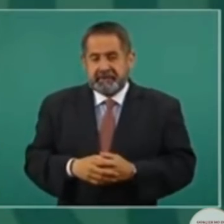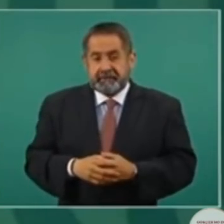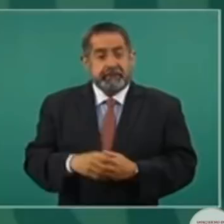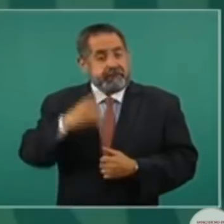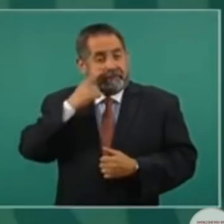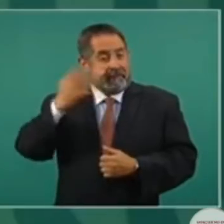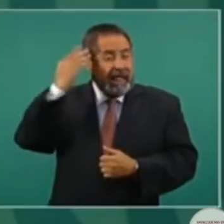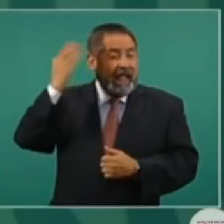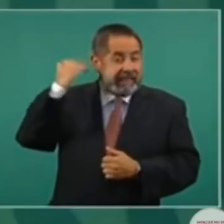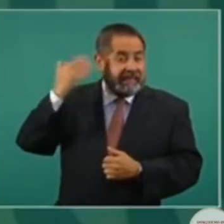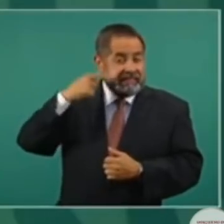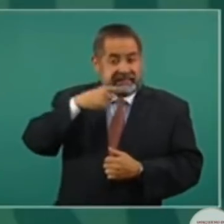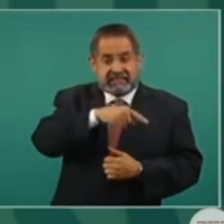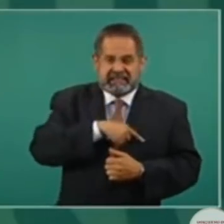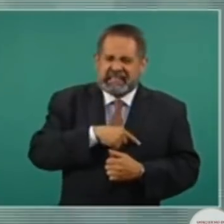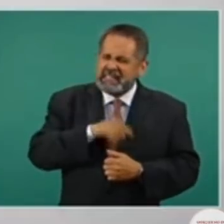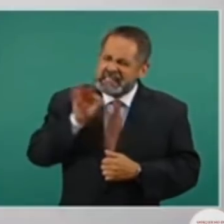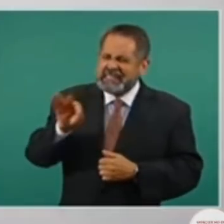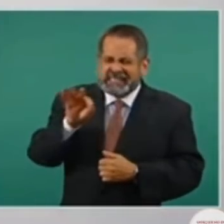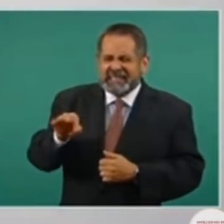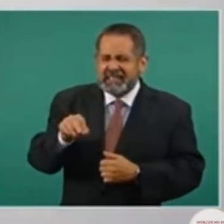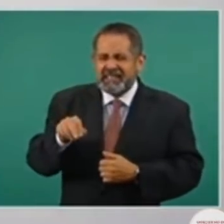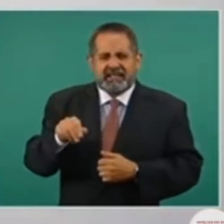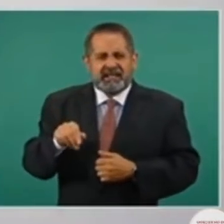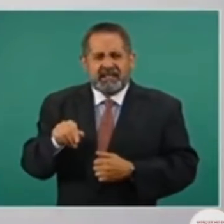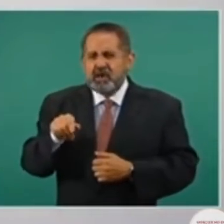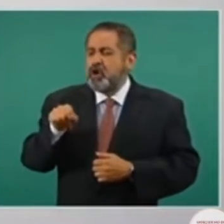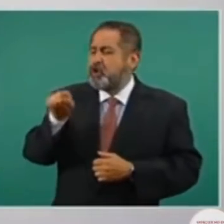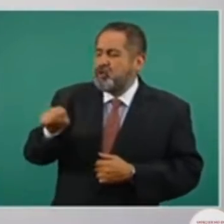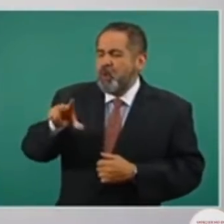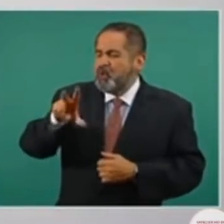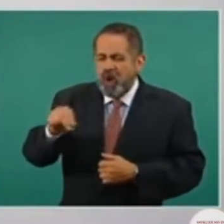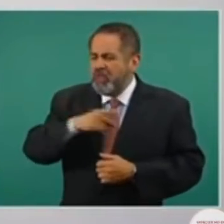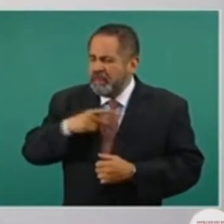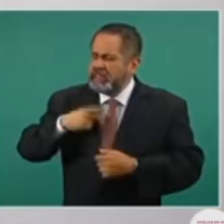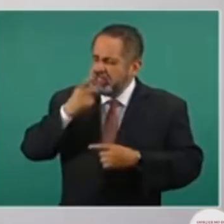muchos negaran sus orígenes.